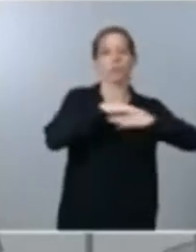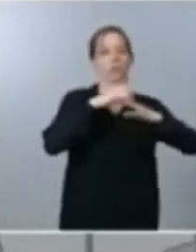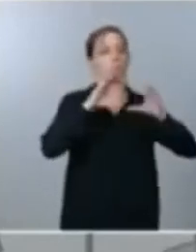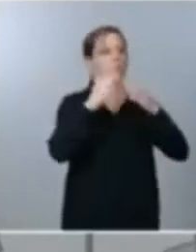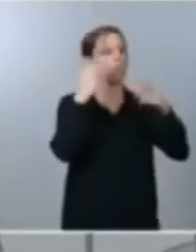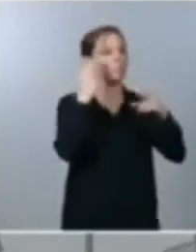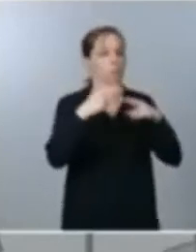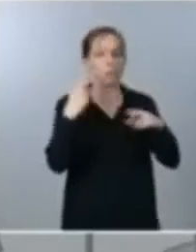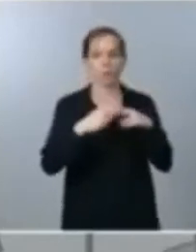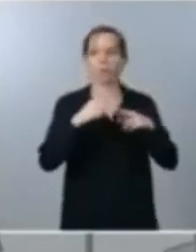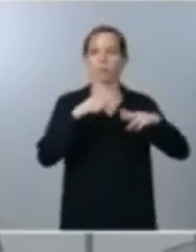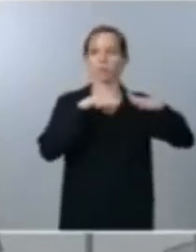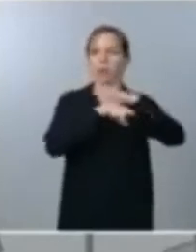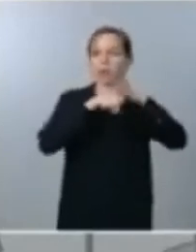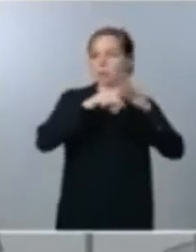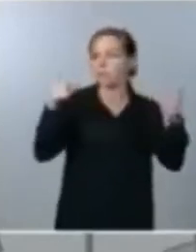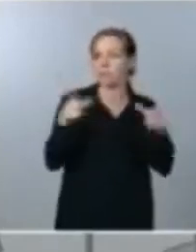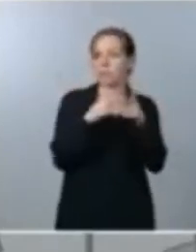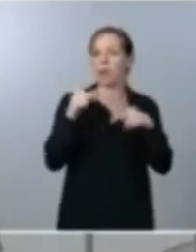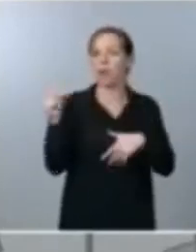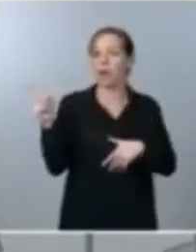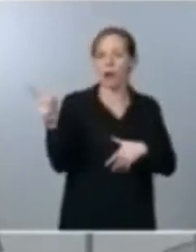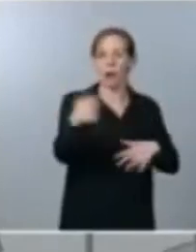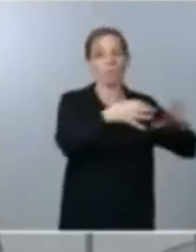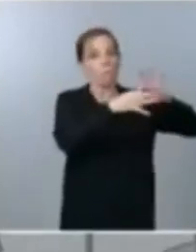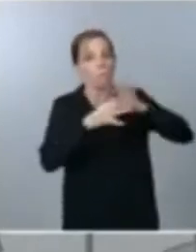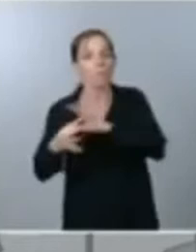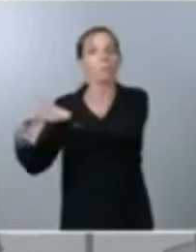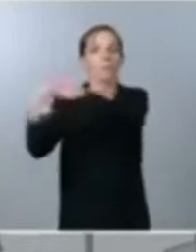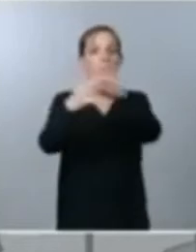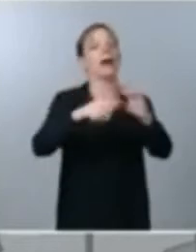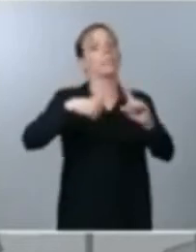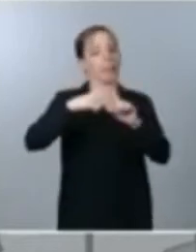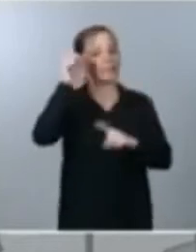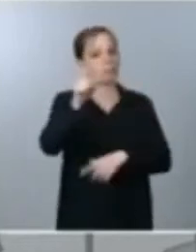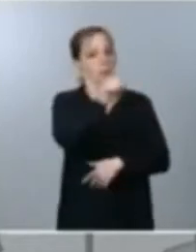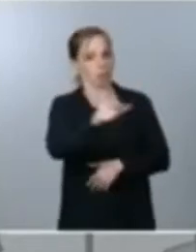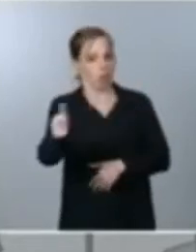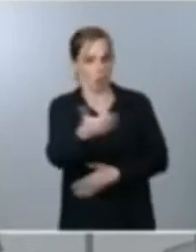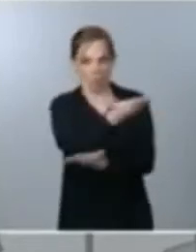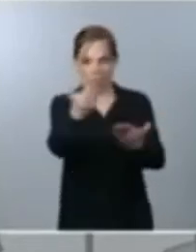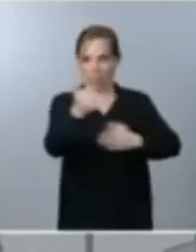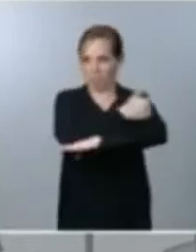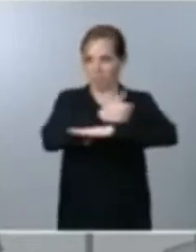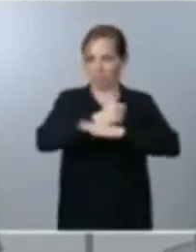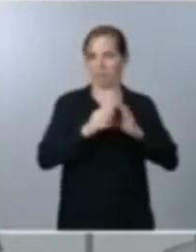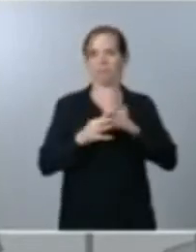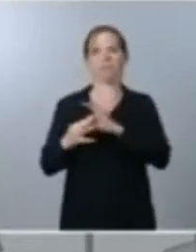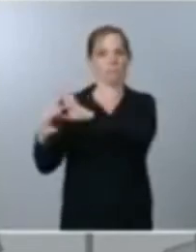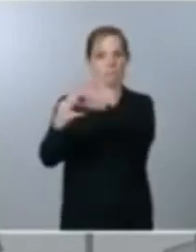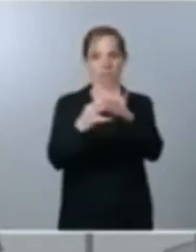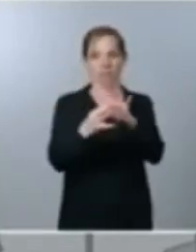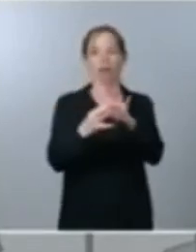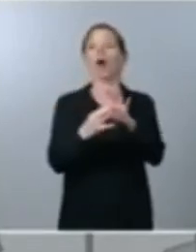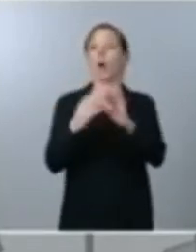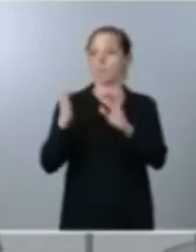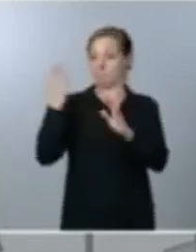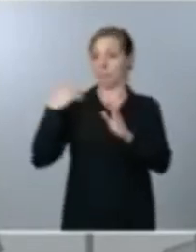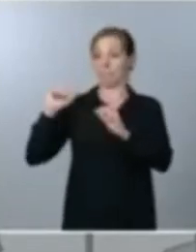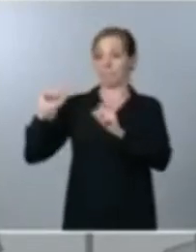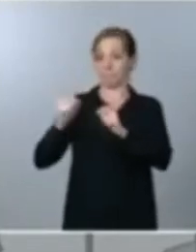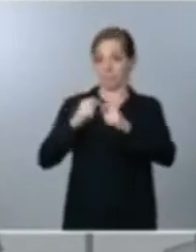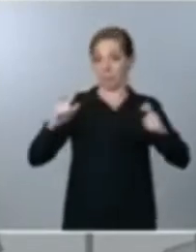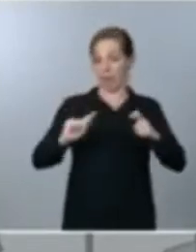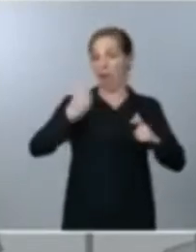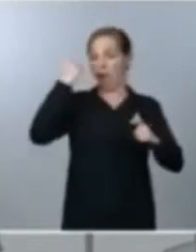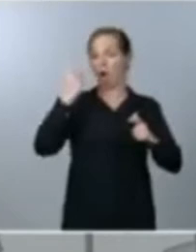agentes sociales y el conjunto de la sociedad civil y lo vamos a lograr como lo hicimos en la primera ola hemos conocido en estos meses